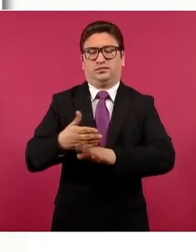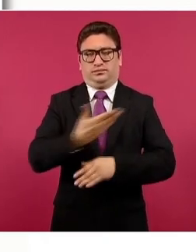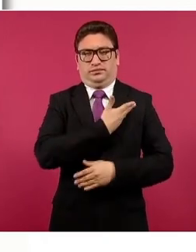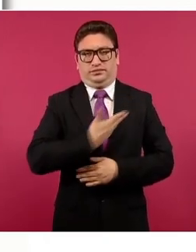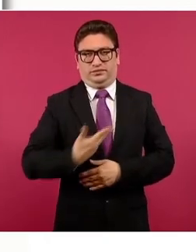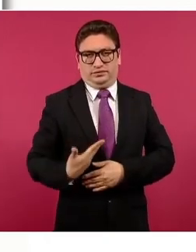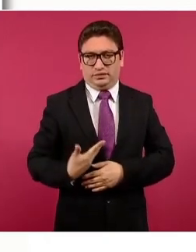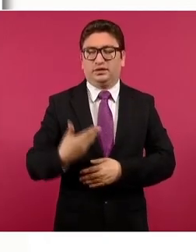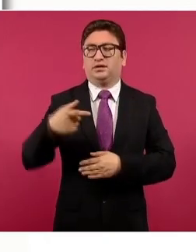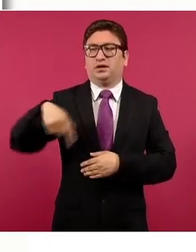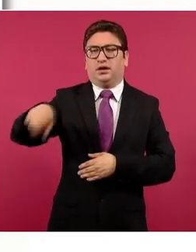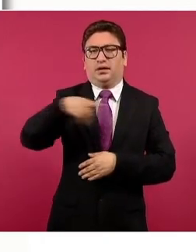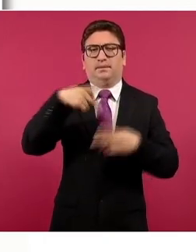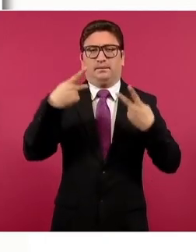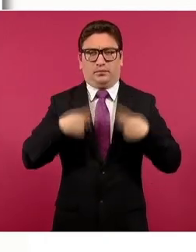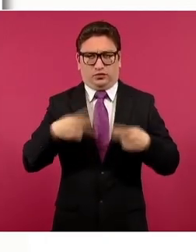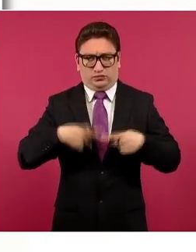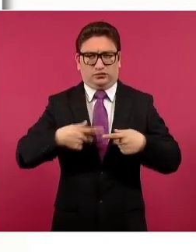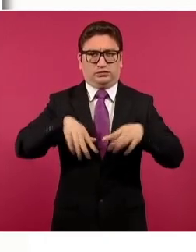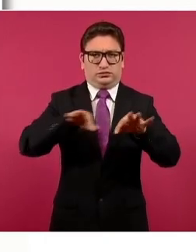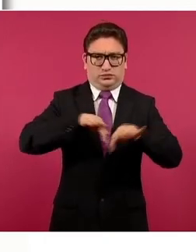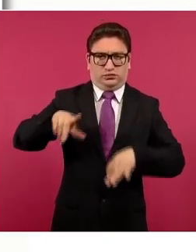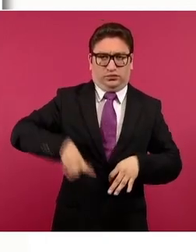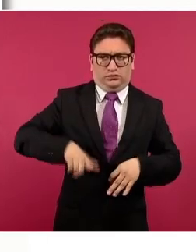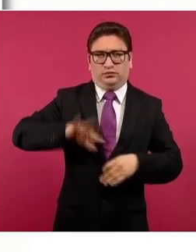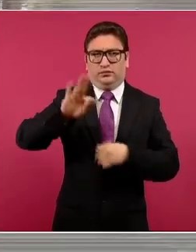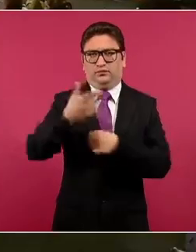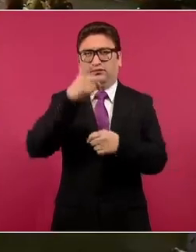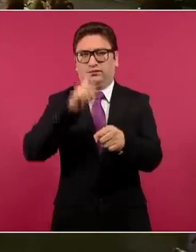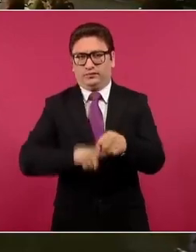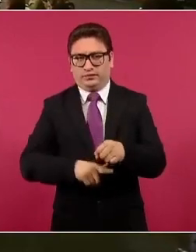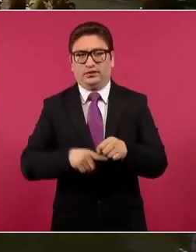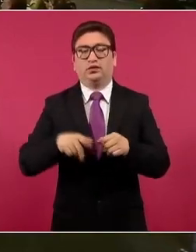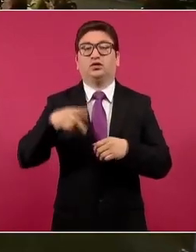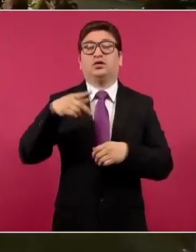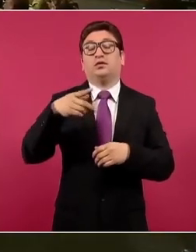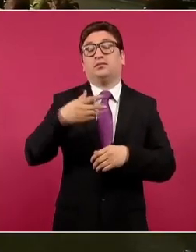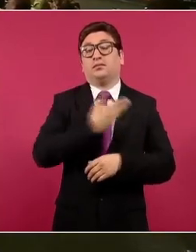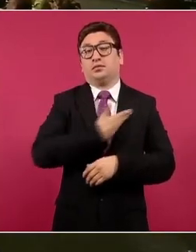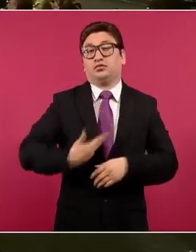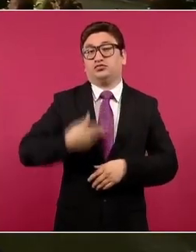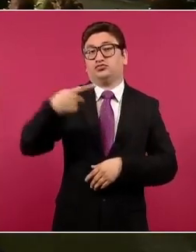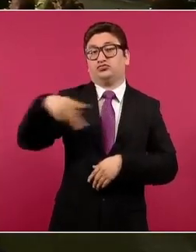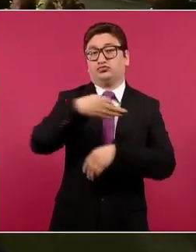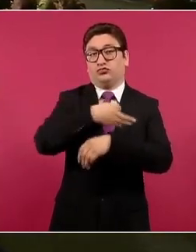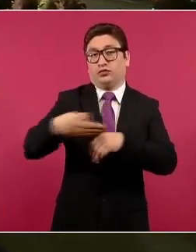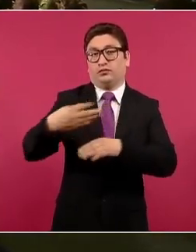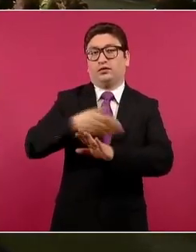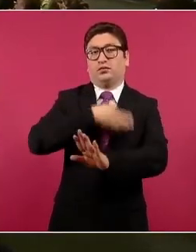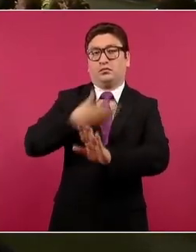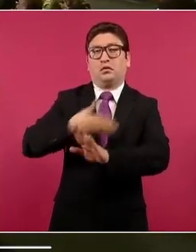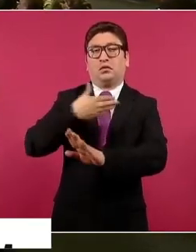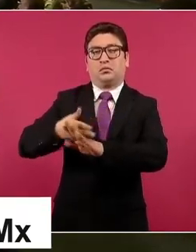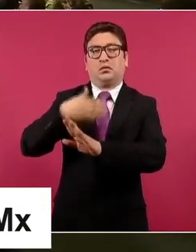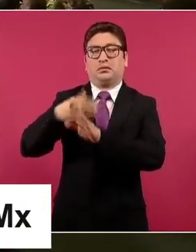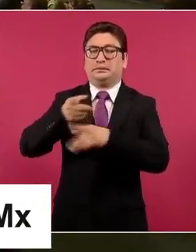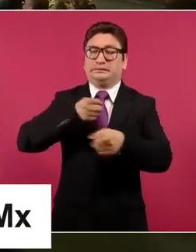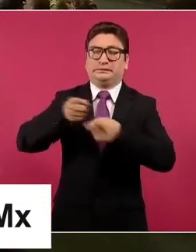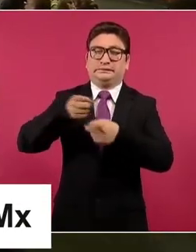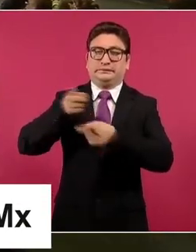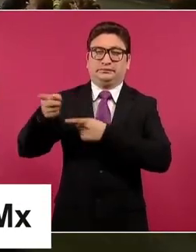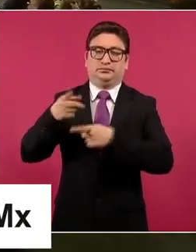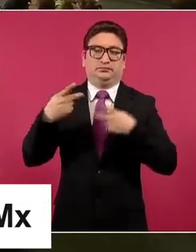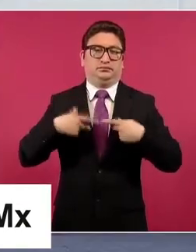públicos de la Administración Pública Federal, la familia del presidente y ataques personales. Bueno,